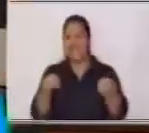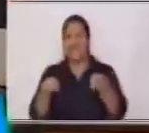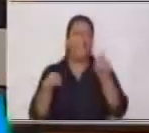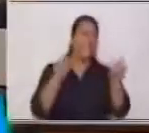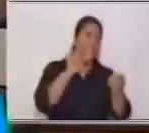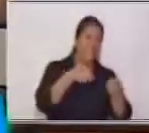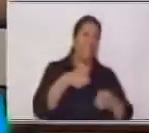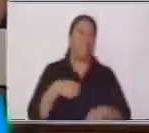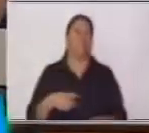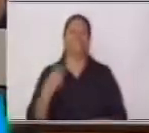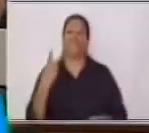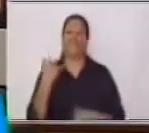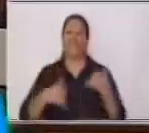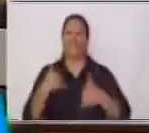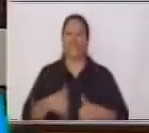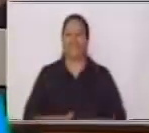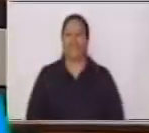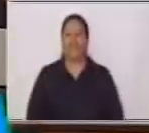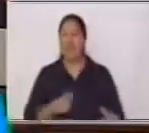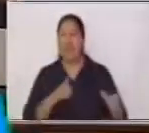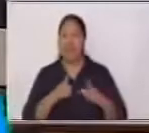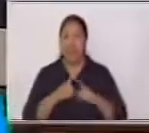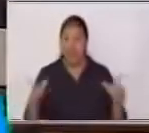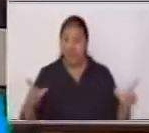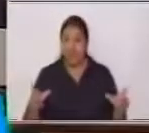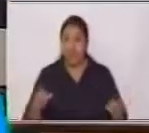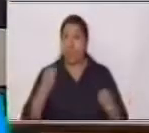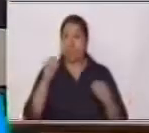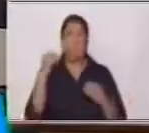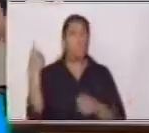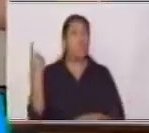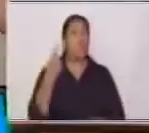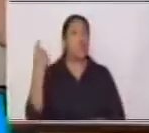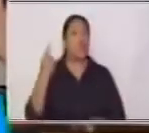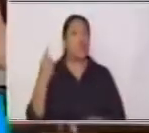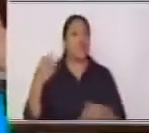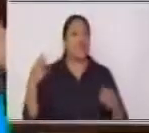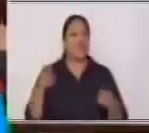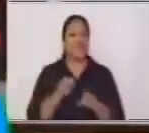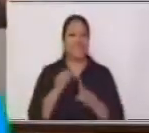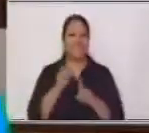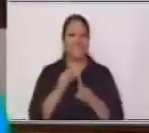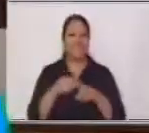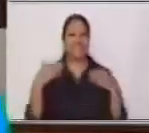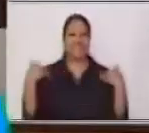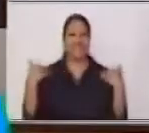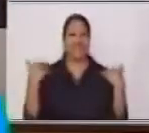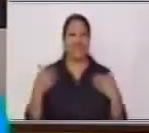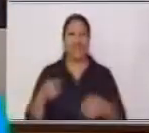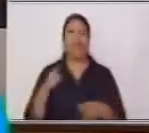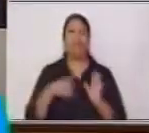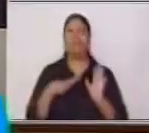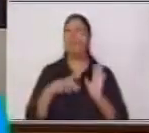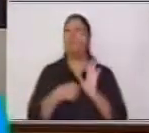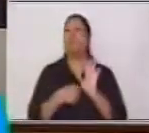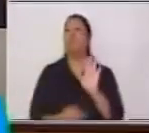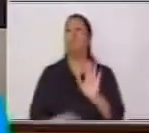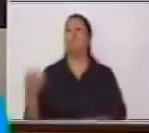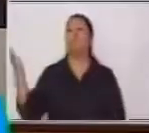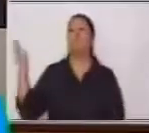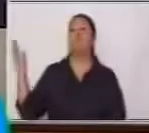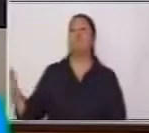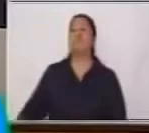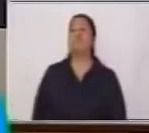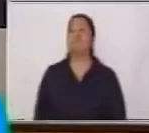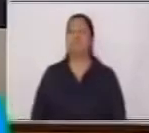Todos listos para jugar Acuérdense que es muy importante divertirse ¿Qué tengo yo por acá? Sí